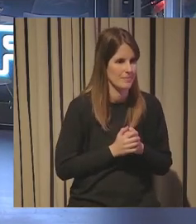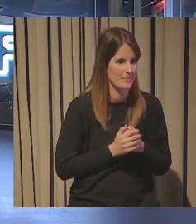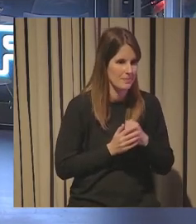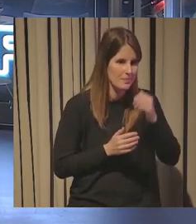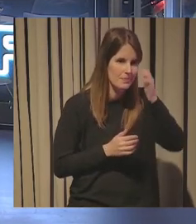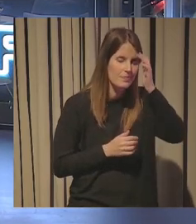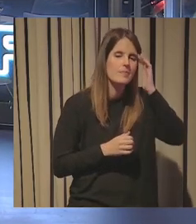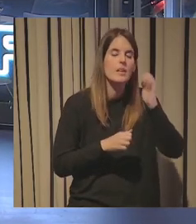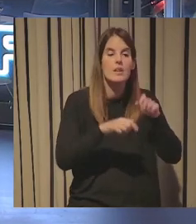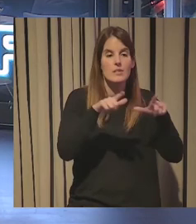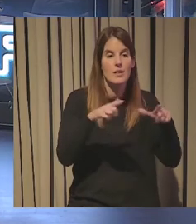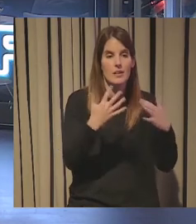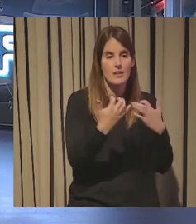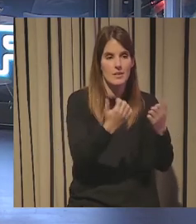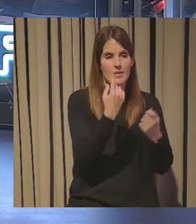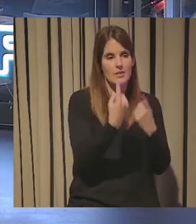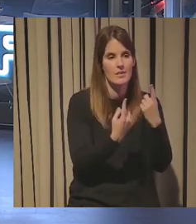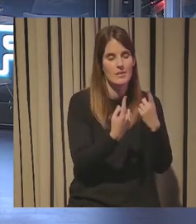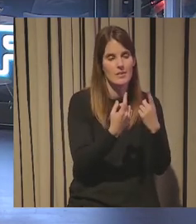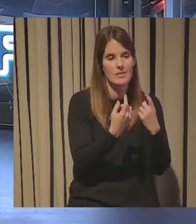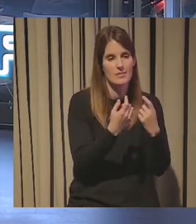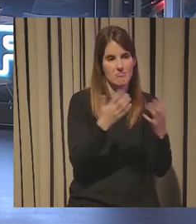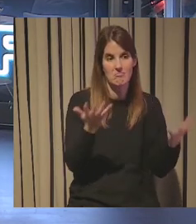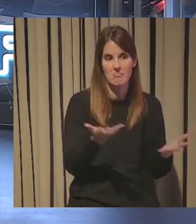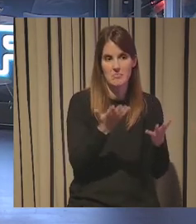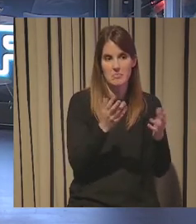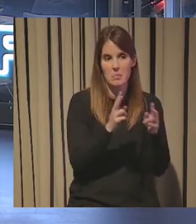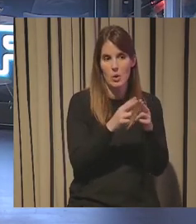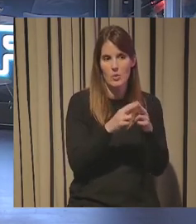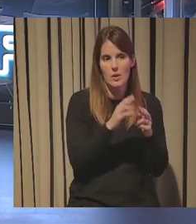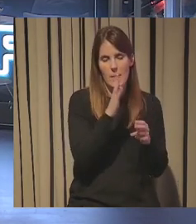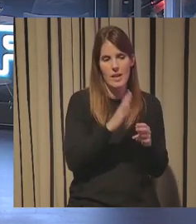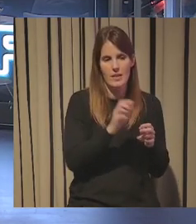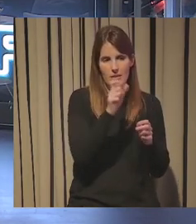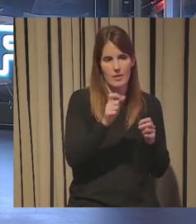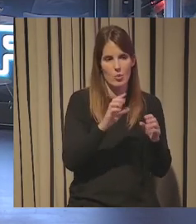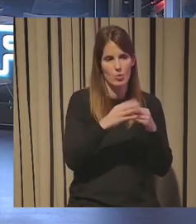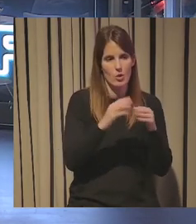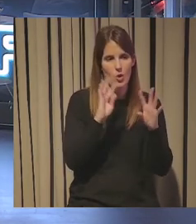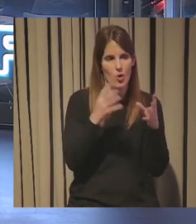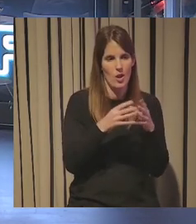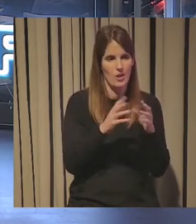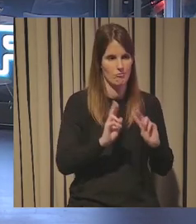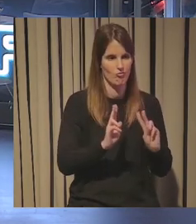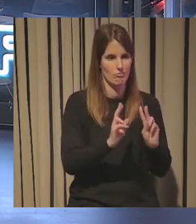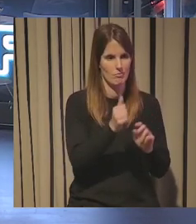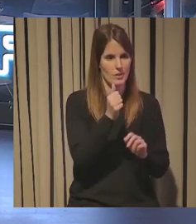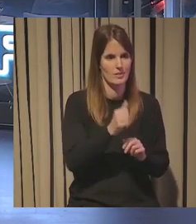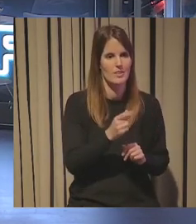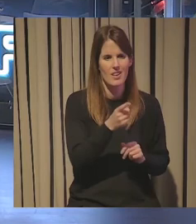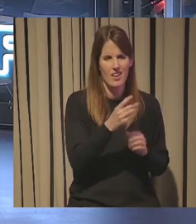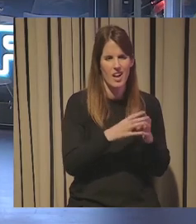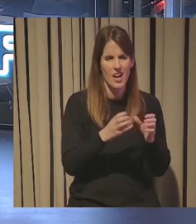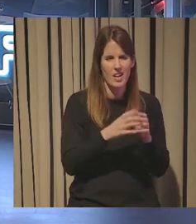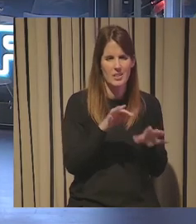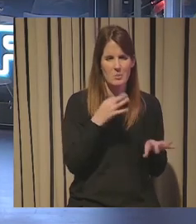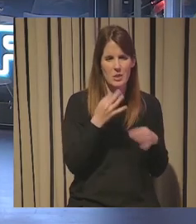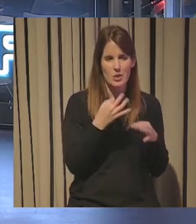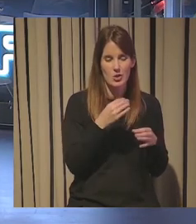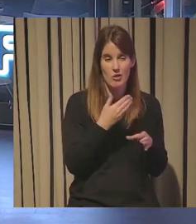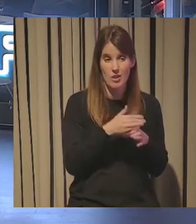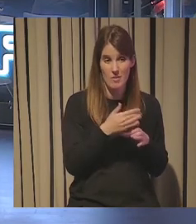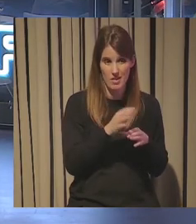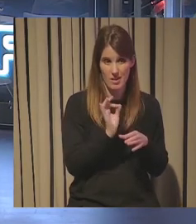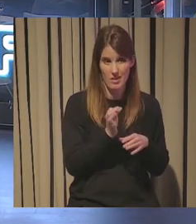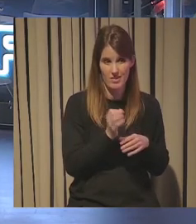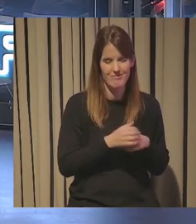bueno alguien en la sala se anima a alguna pregunta o sigo con los de online que parece que están un poco más activos tenéis ganas de iros a tomar un pincho una cerveza